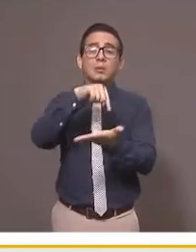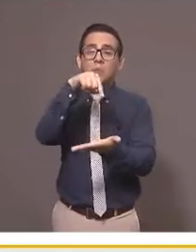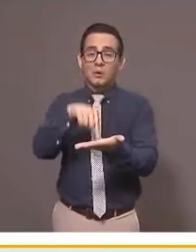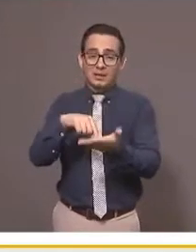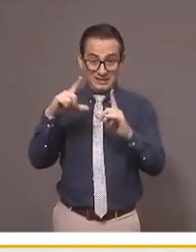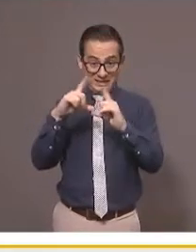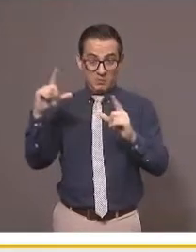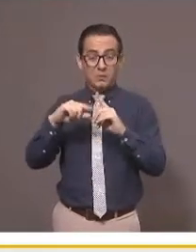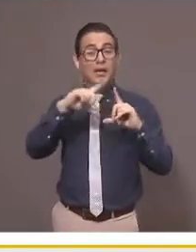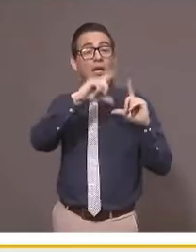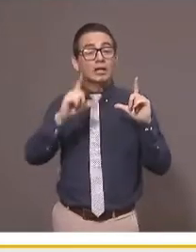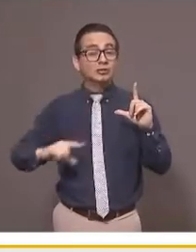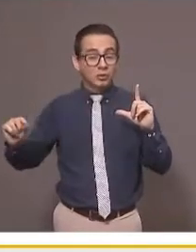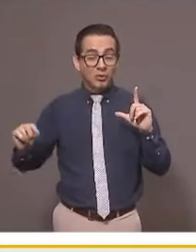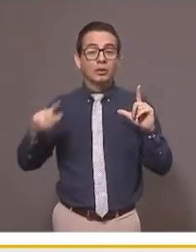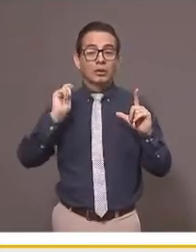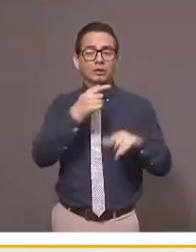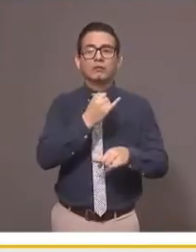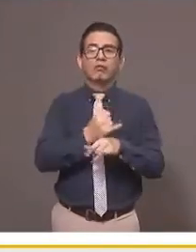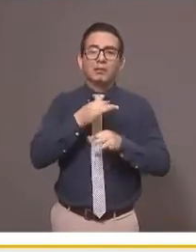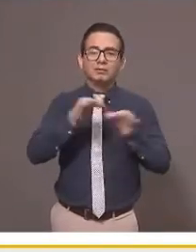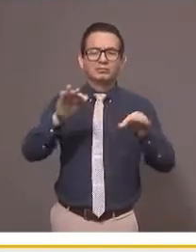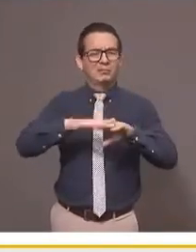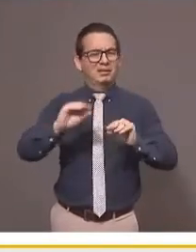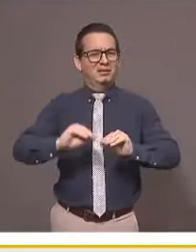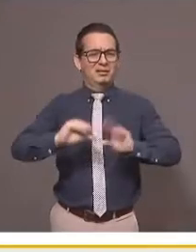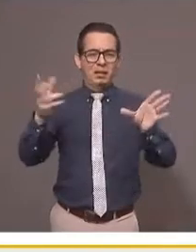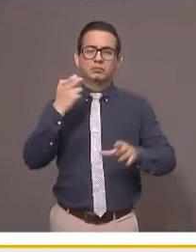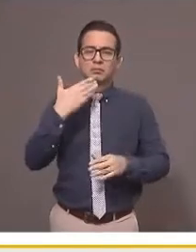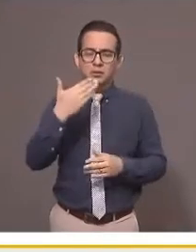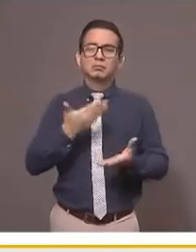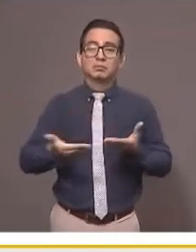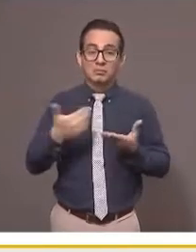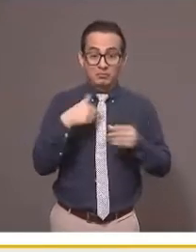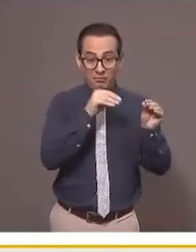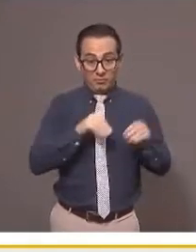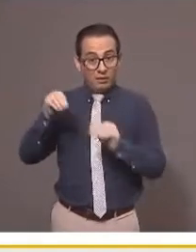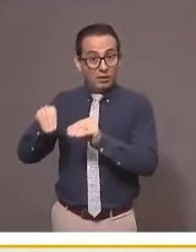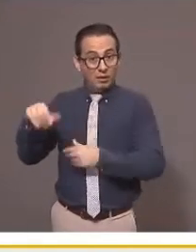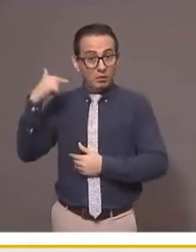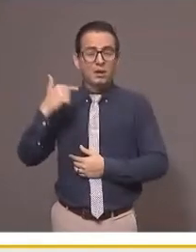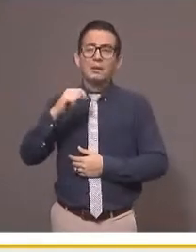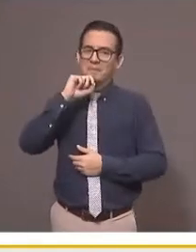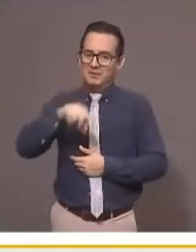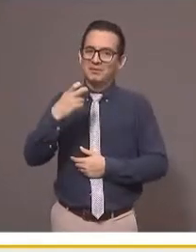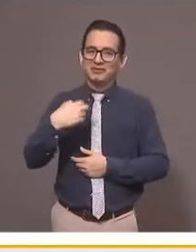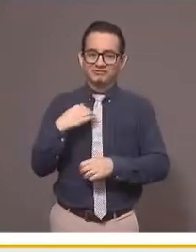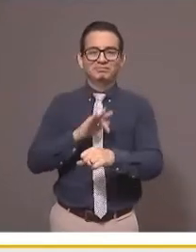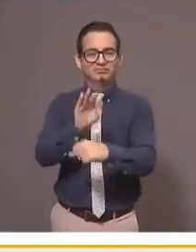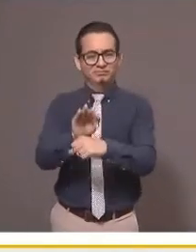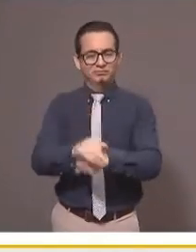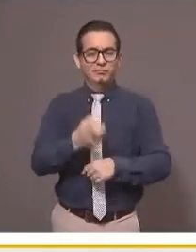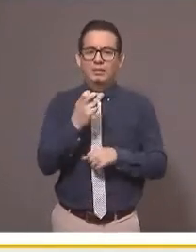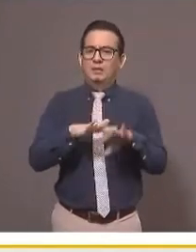nacional en materia de transparencia. Y lo mismo vengo a hacer a Guadalajara. Es importante también hablar de la